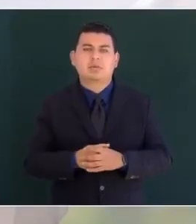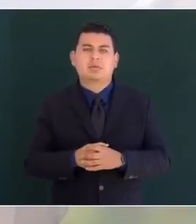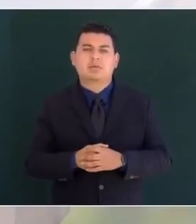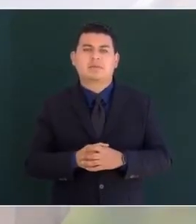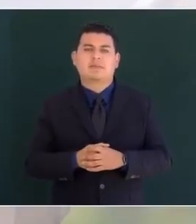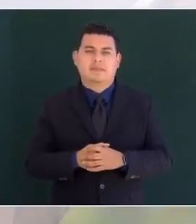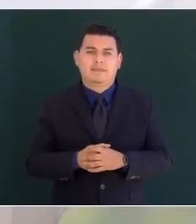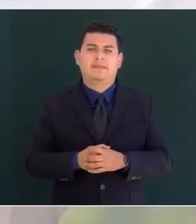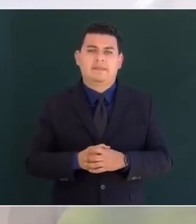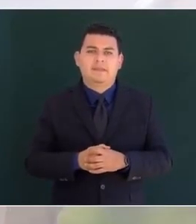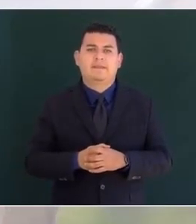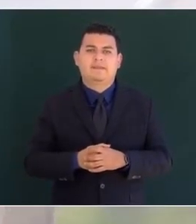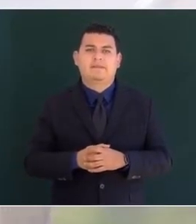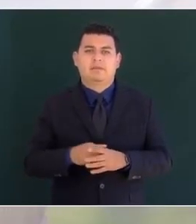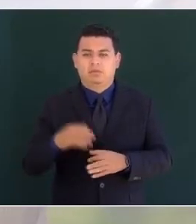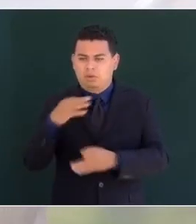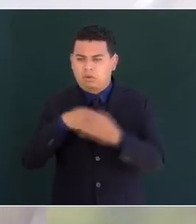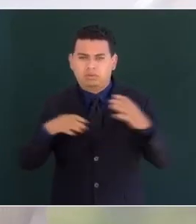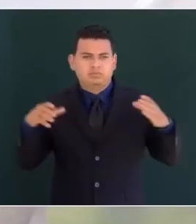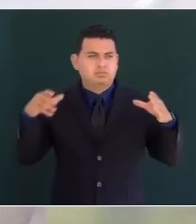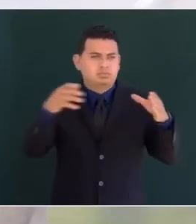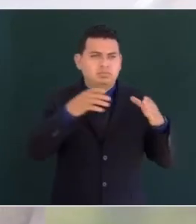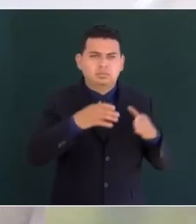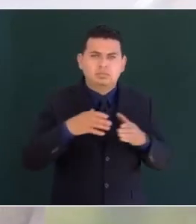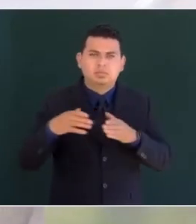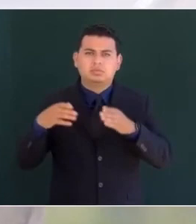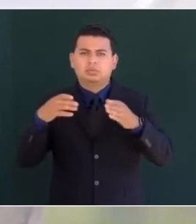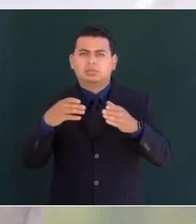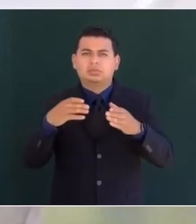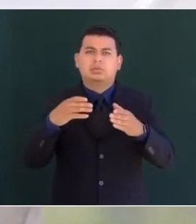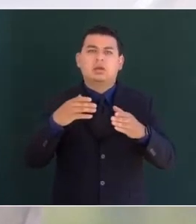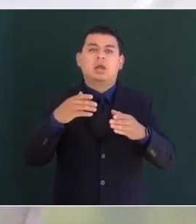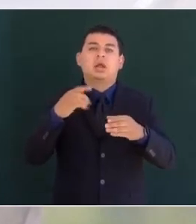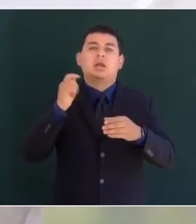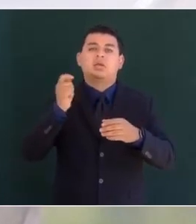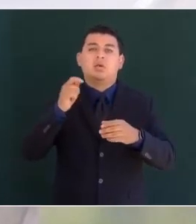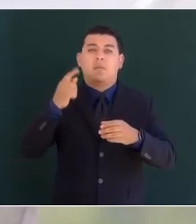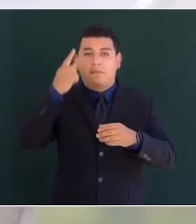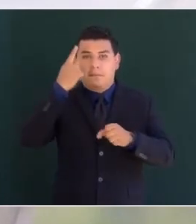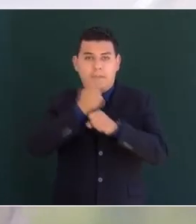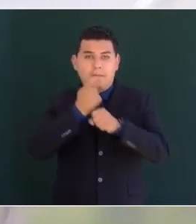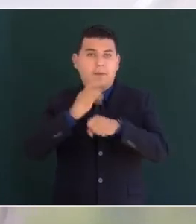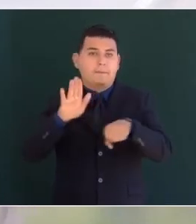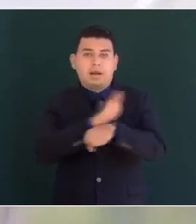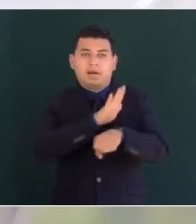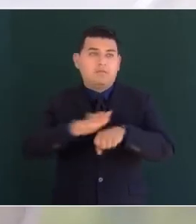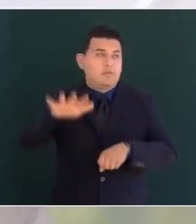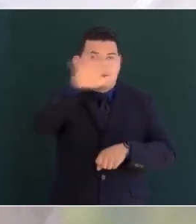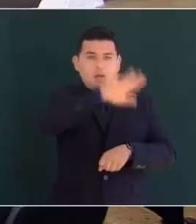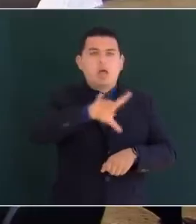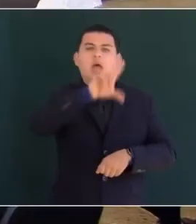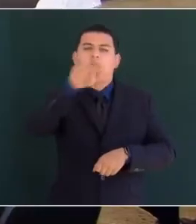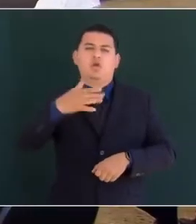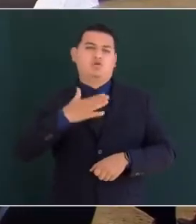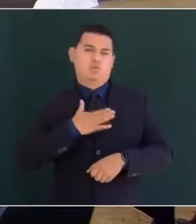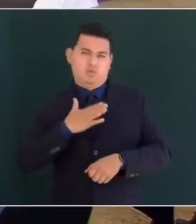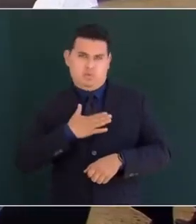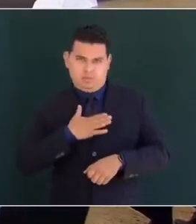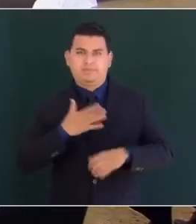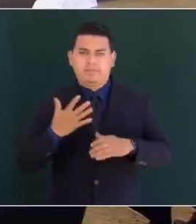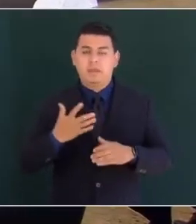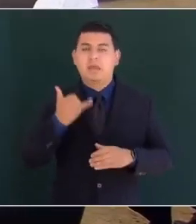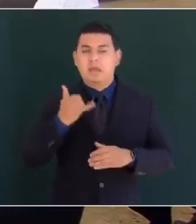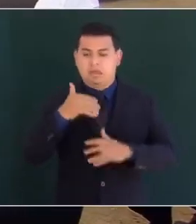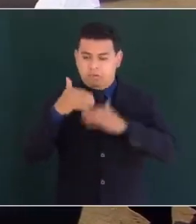interés general debe primar sobre el particular y que el desarrollo debe lograrse